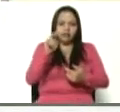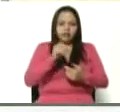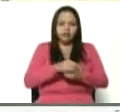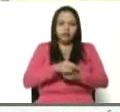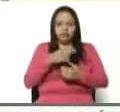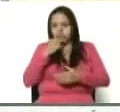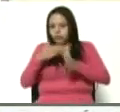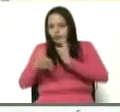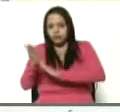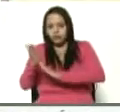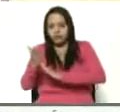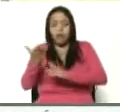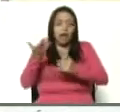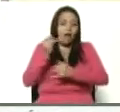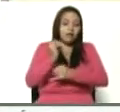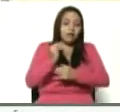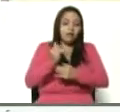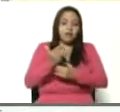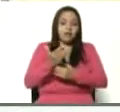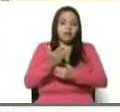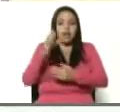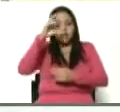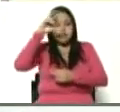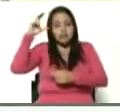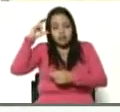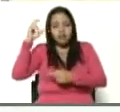Estuvo el canciller, perdón. Estuvo el canciller.